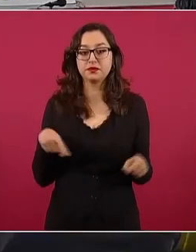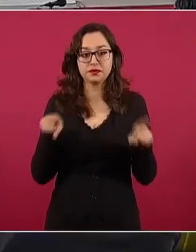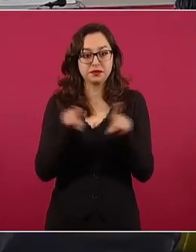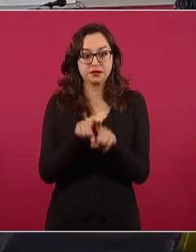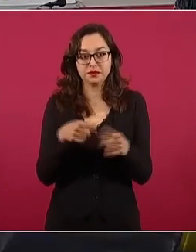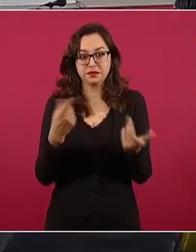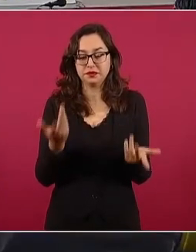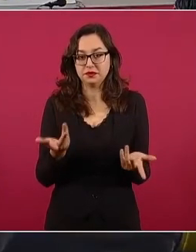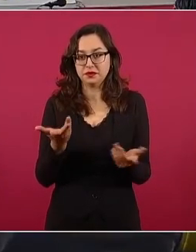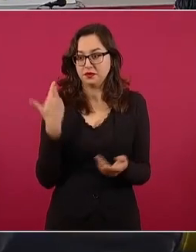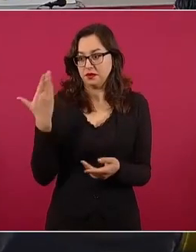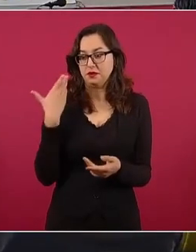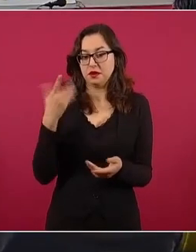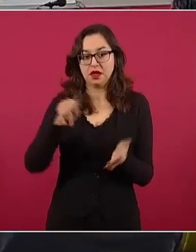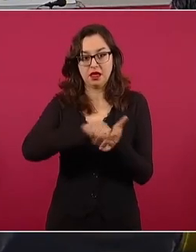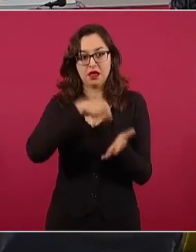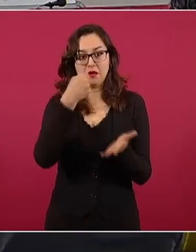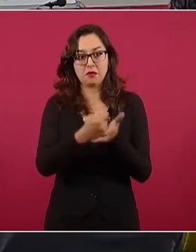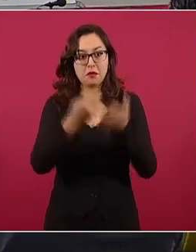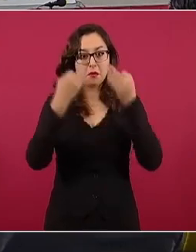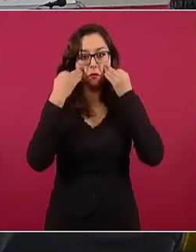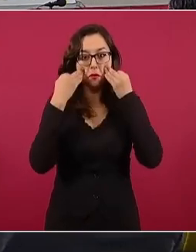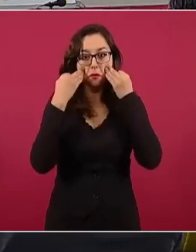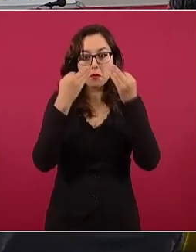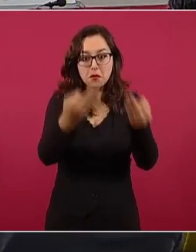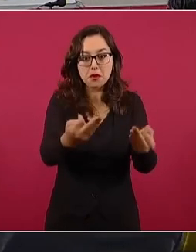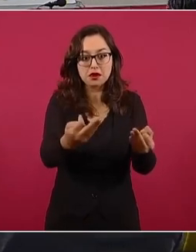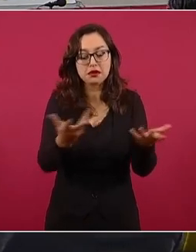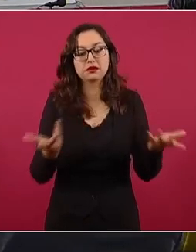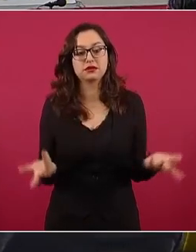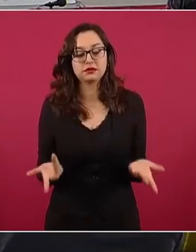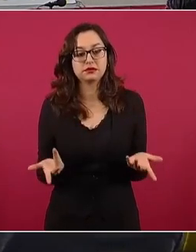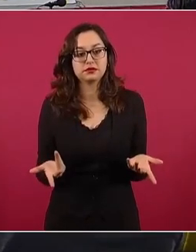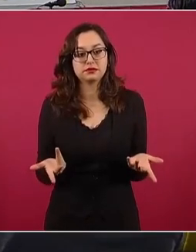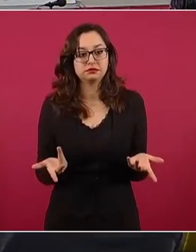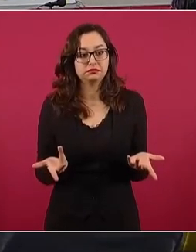ya que estamos hablando de Tamaulipas.